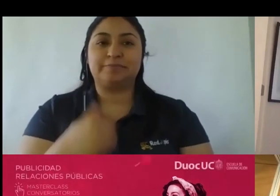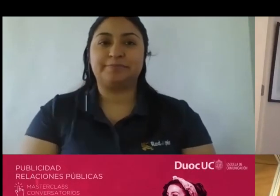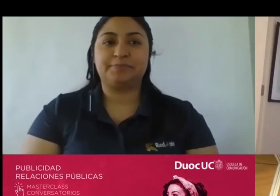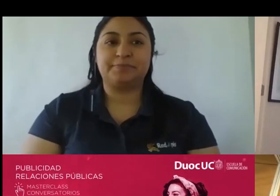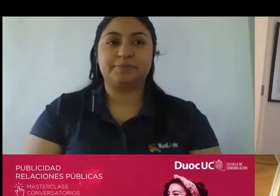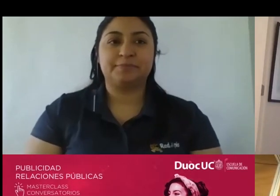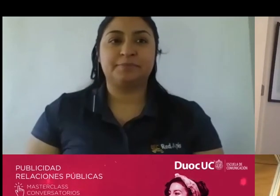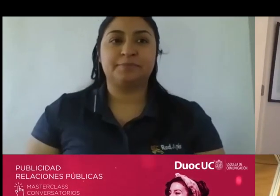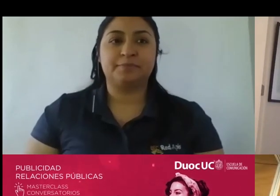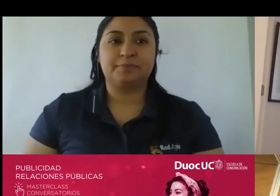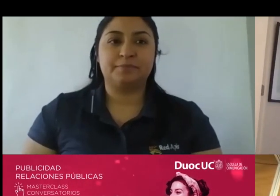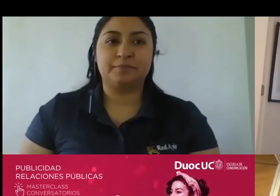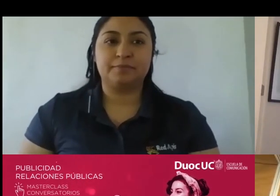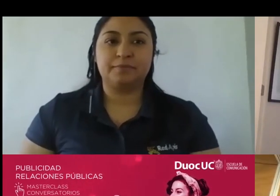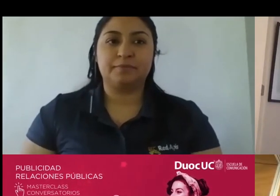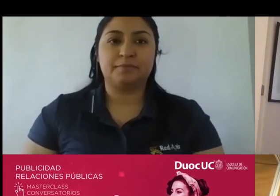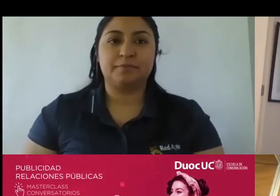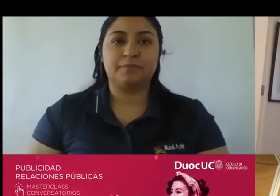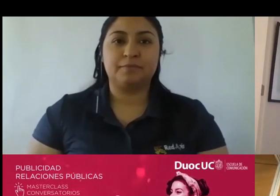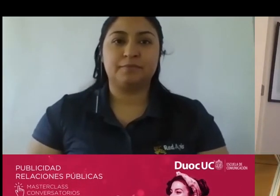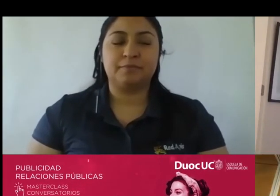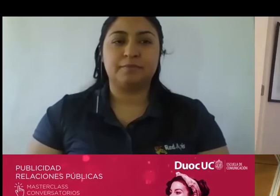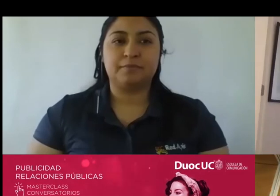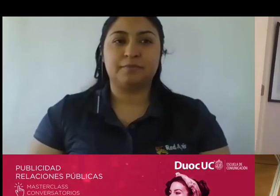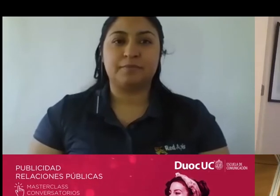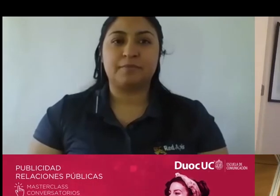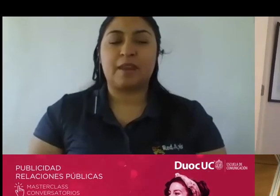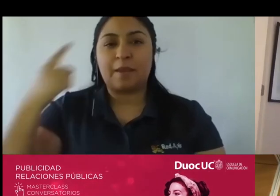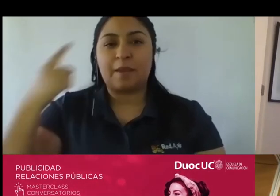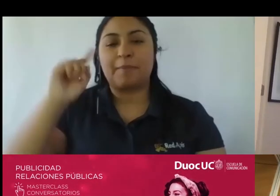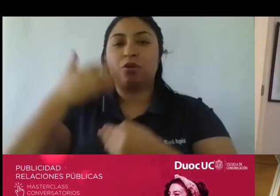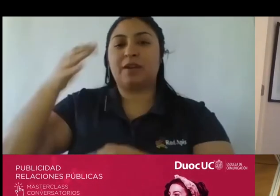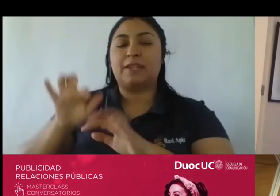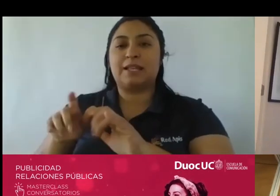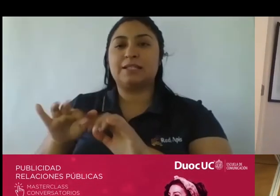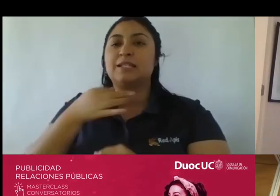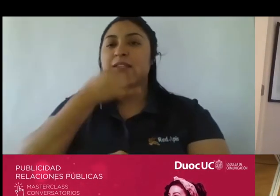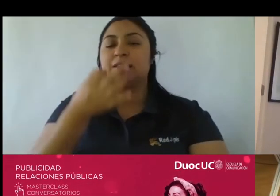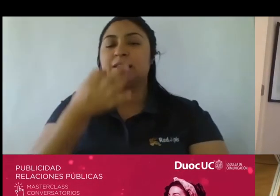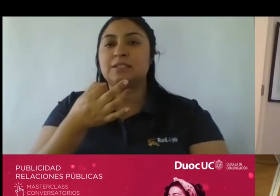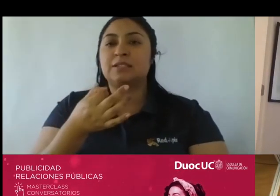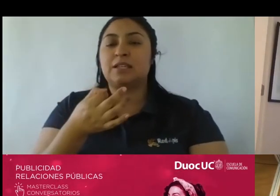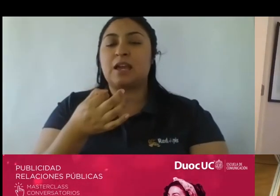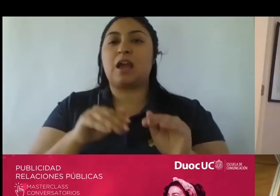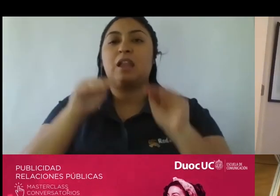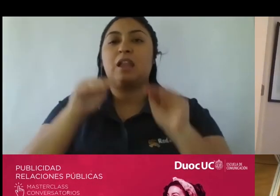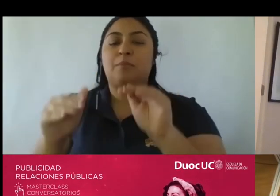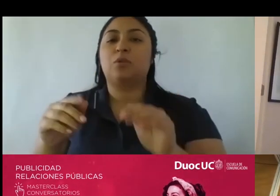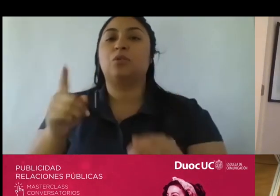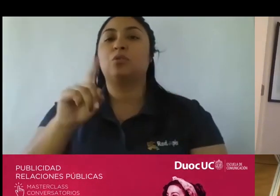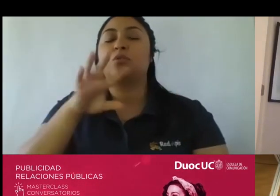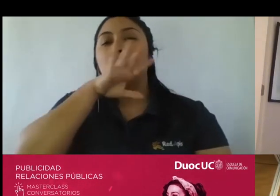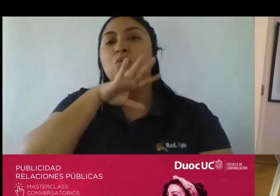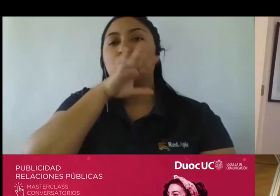comparto absolutamente pero ahí en el chat también aparecía el apoyo al no uso de bots cuando necesitas en el fondo resolver